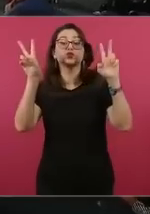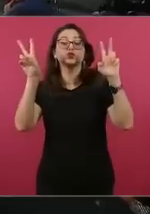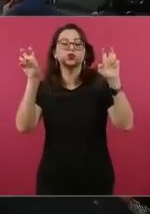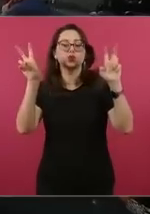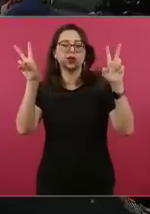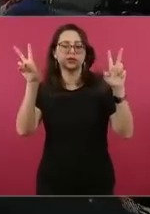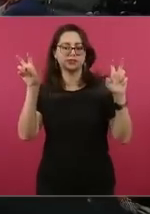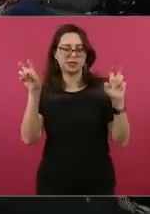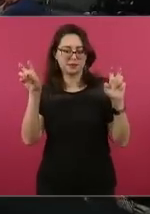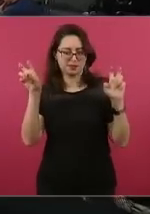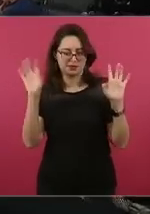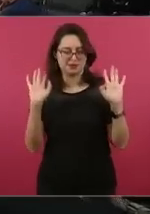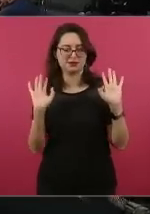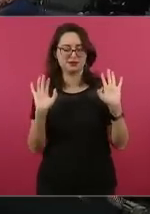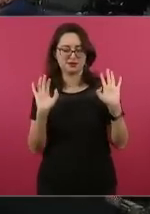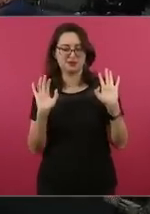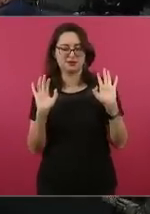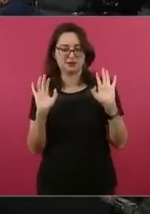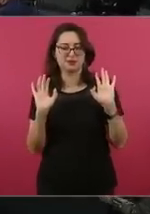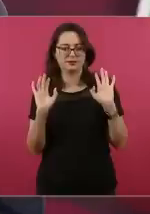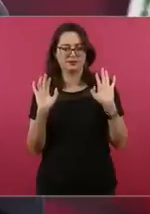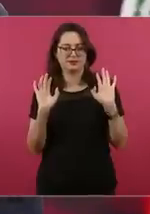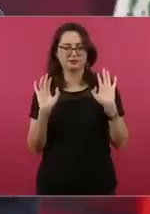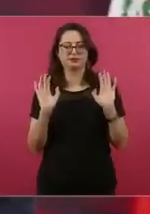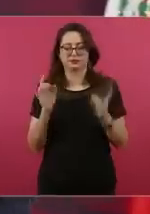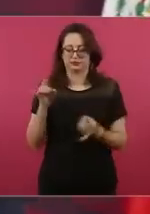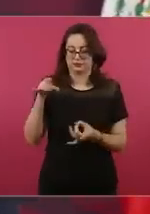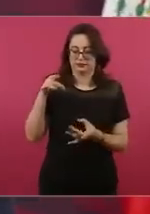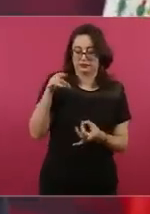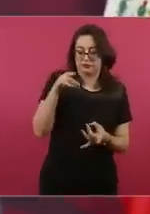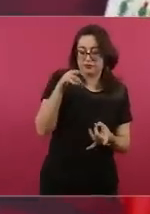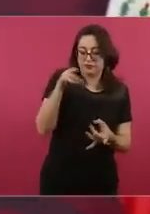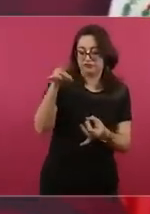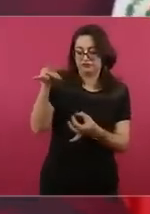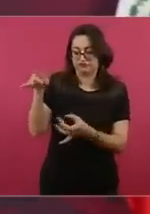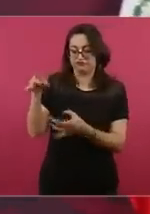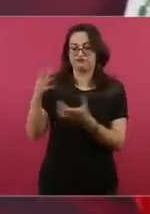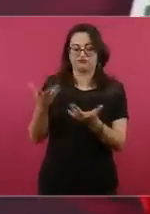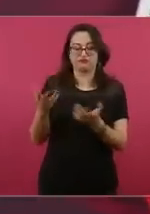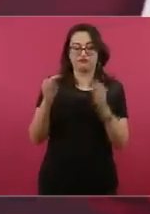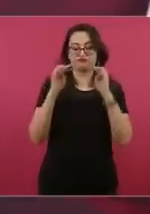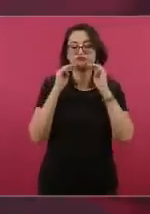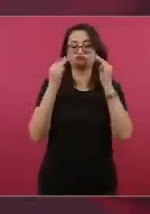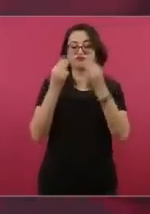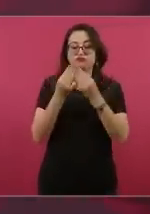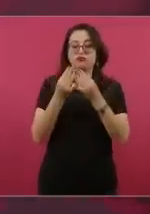con esos sensores iban a poder